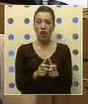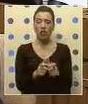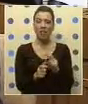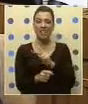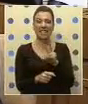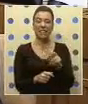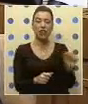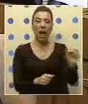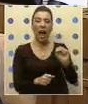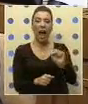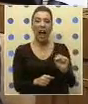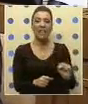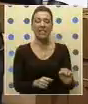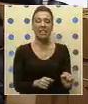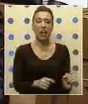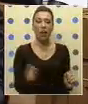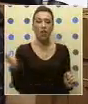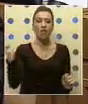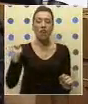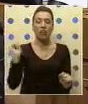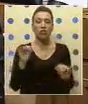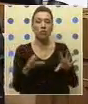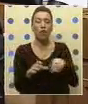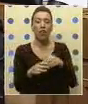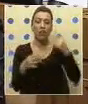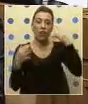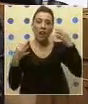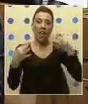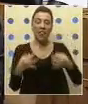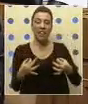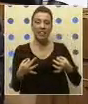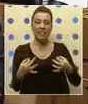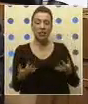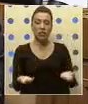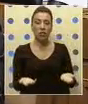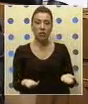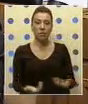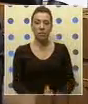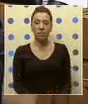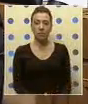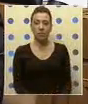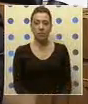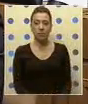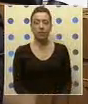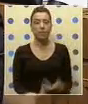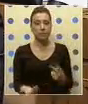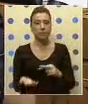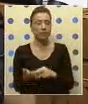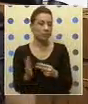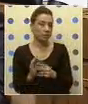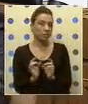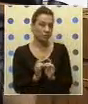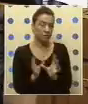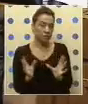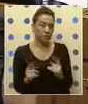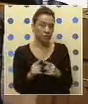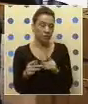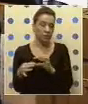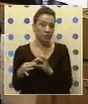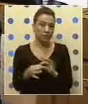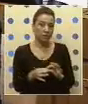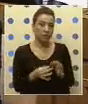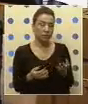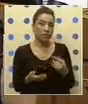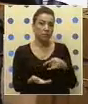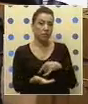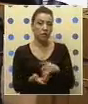servicio de aseo, el servicio de basura si fue parte de la decisión de esa asignación? Allá hay un problema concreto. Por esas razones que el